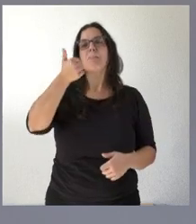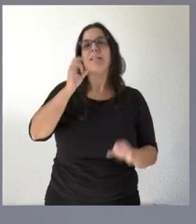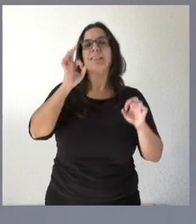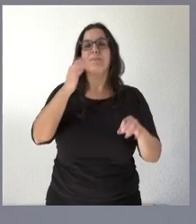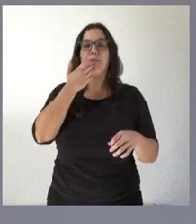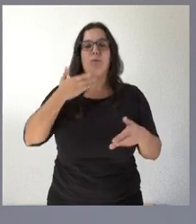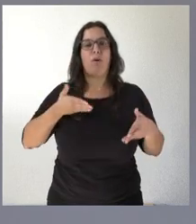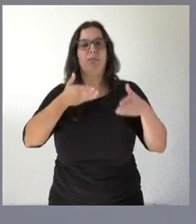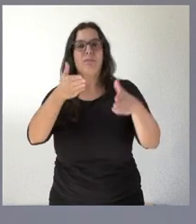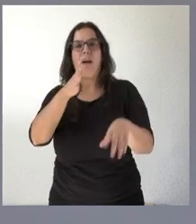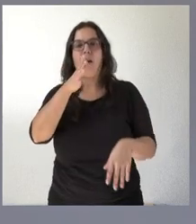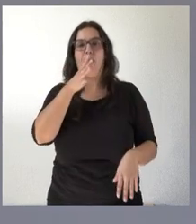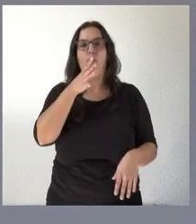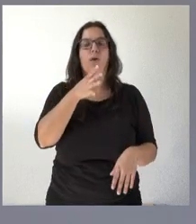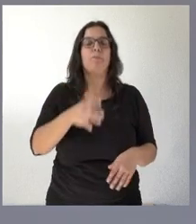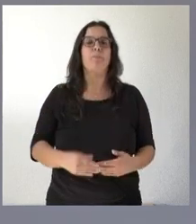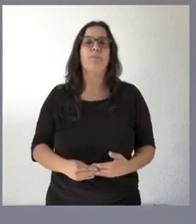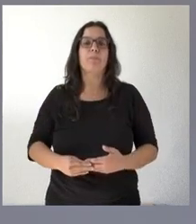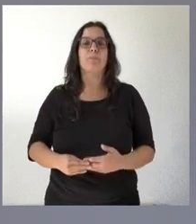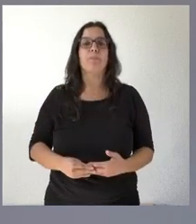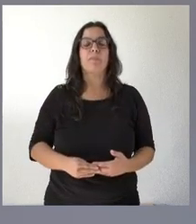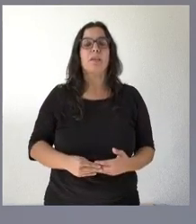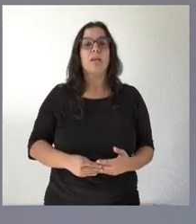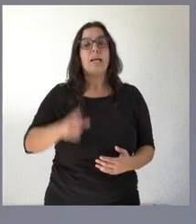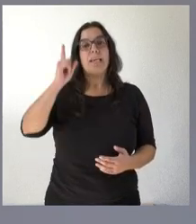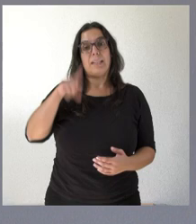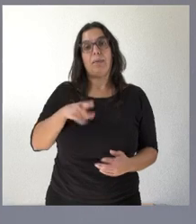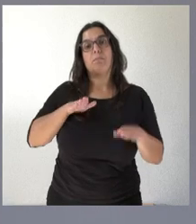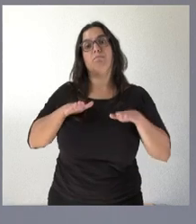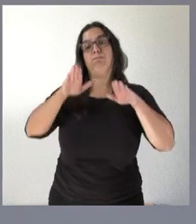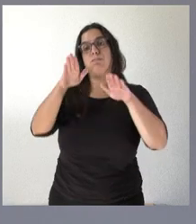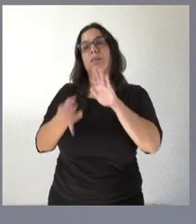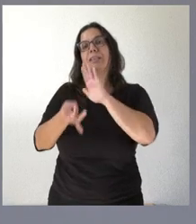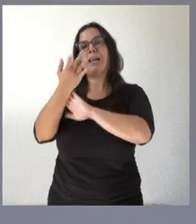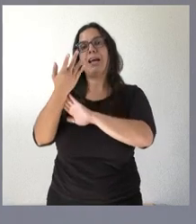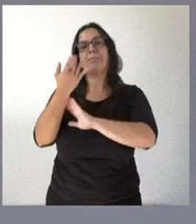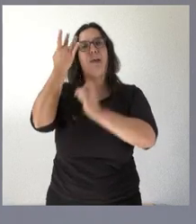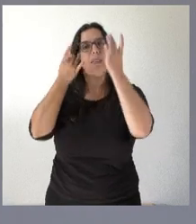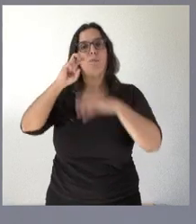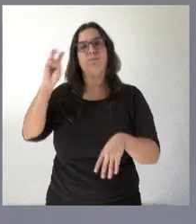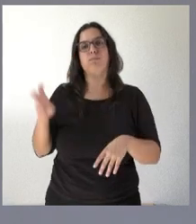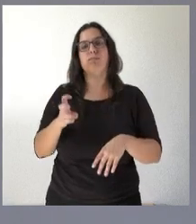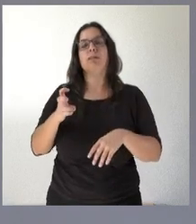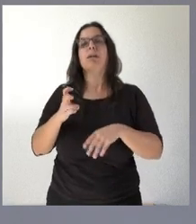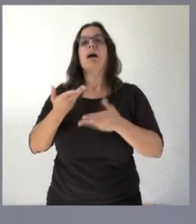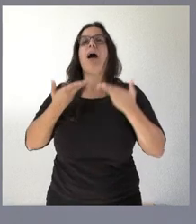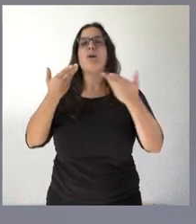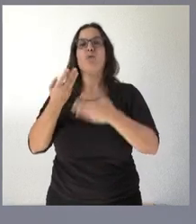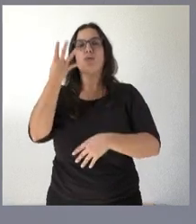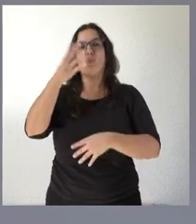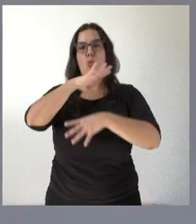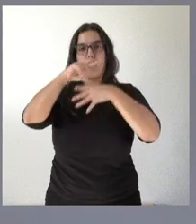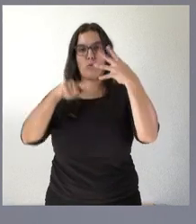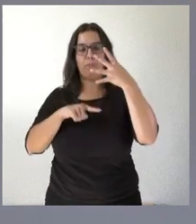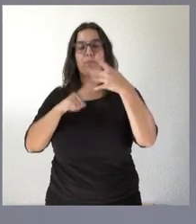del agua tanto de abastecimiento como de saneamiento de agua paralelamente a ello se puso en marcha un conjunto de iniciativas que incorporaba cuatro ayudas como usted recordará una